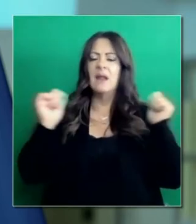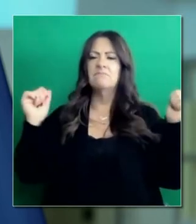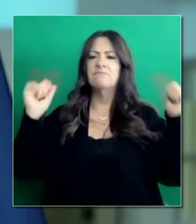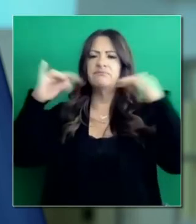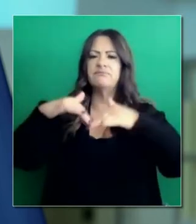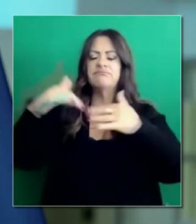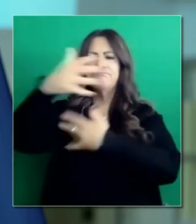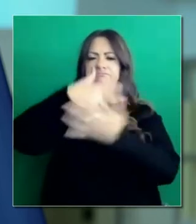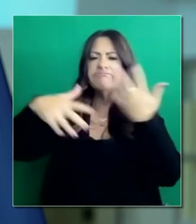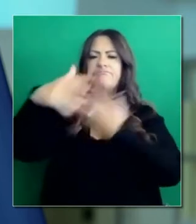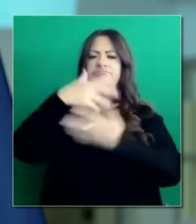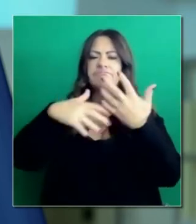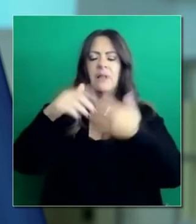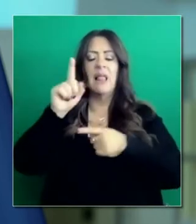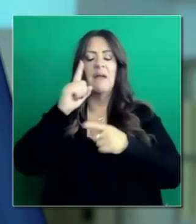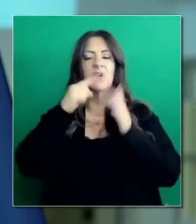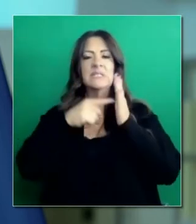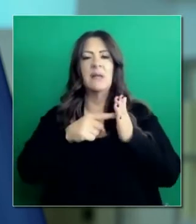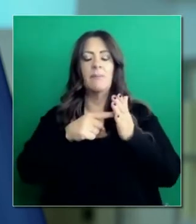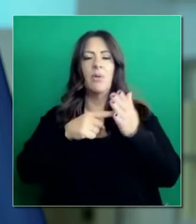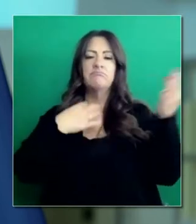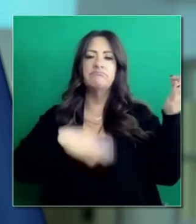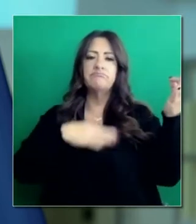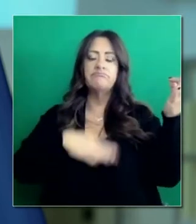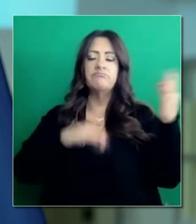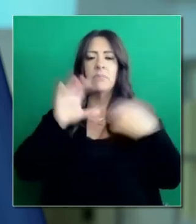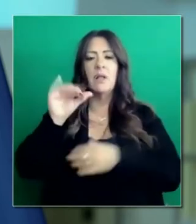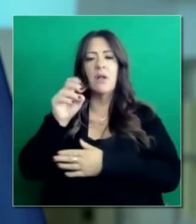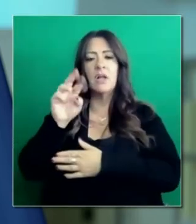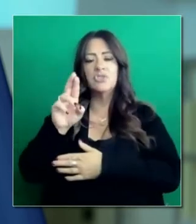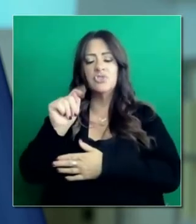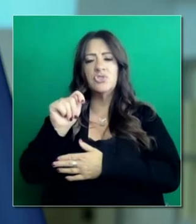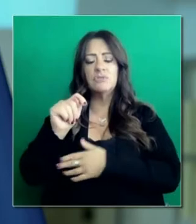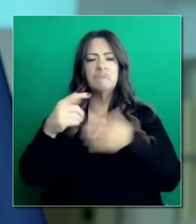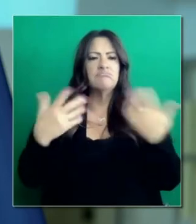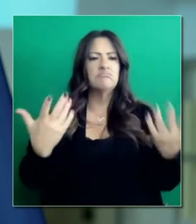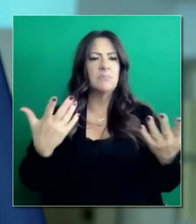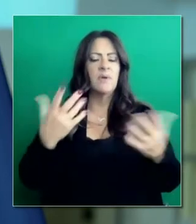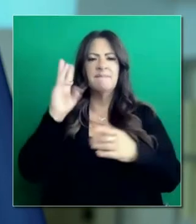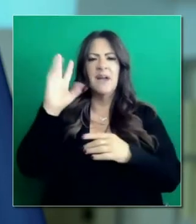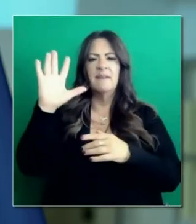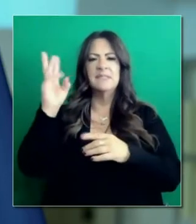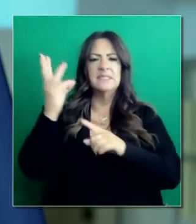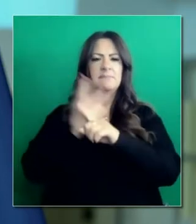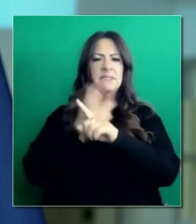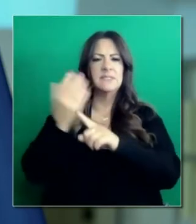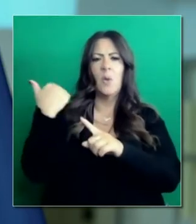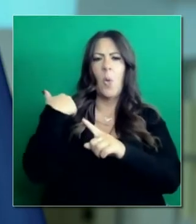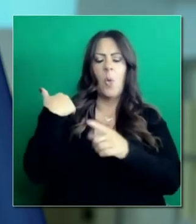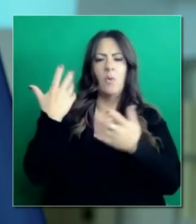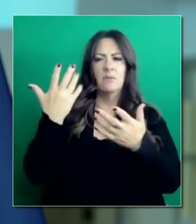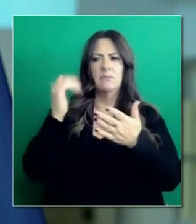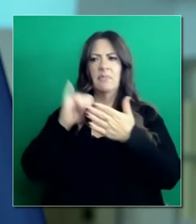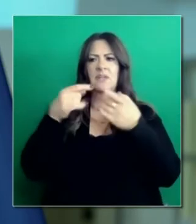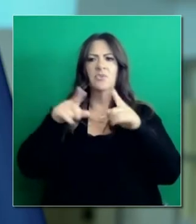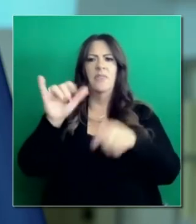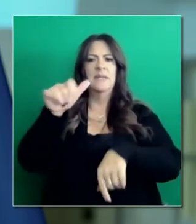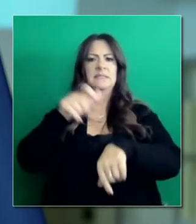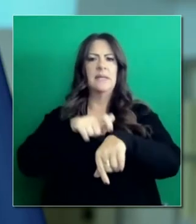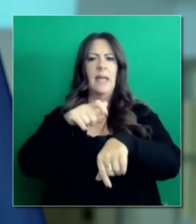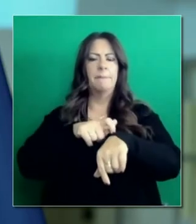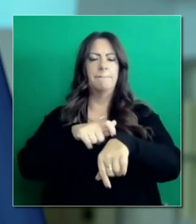volver a conciertos de rock and roll o lo que fue hace como cinco o seis meses en el medio de esta